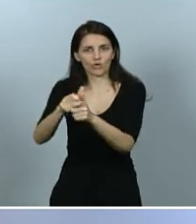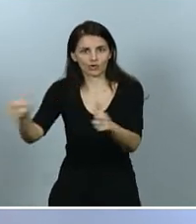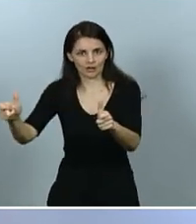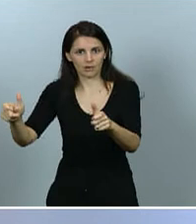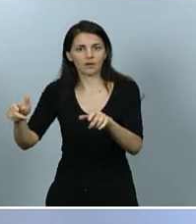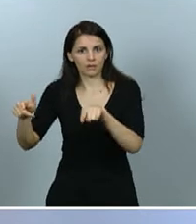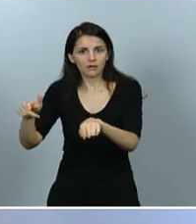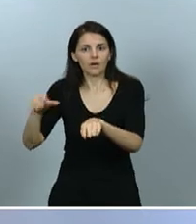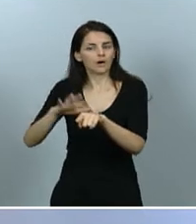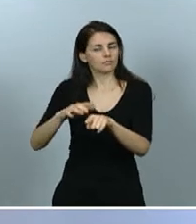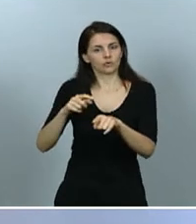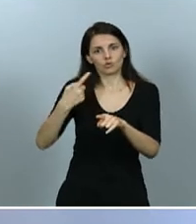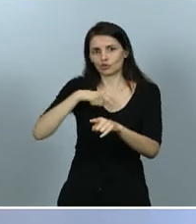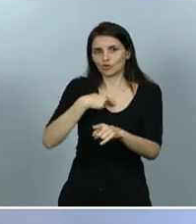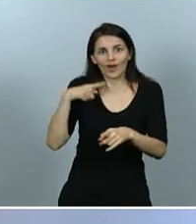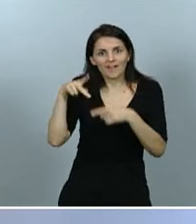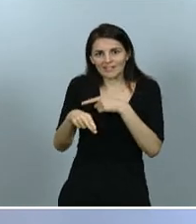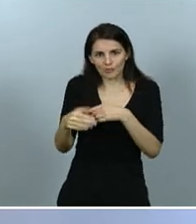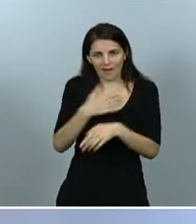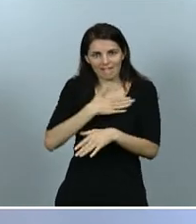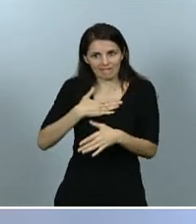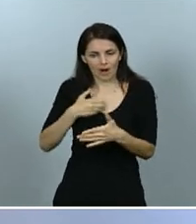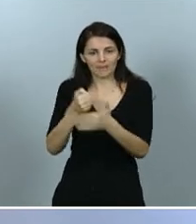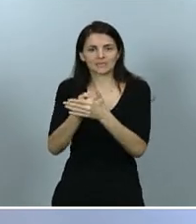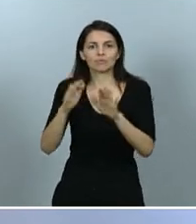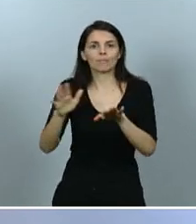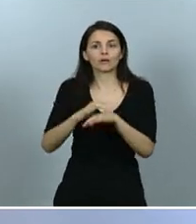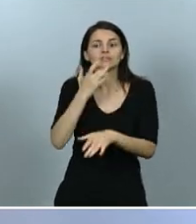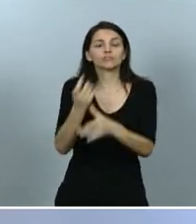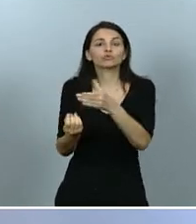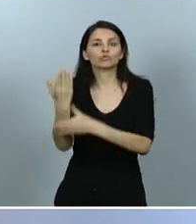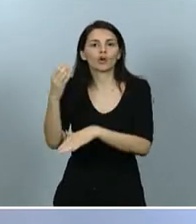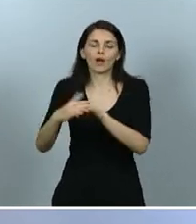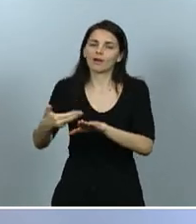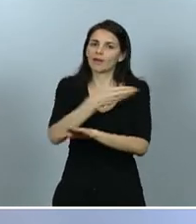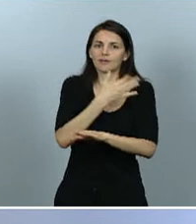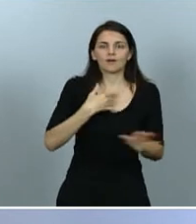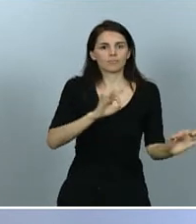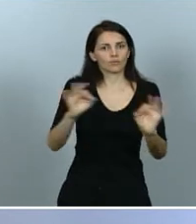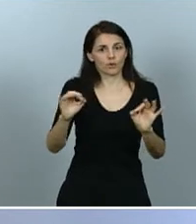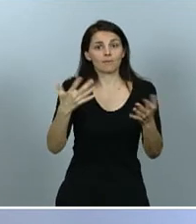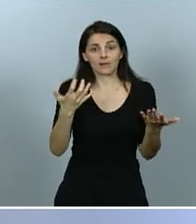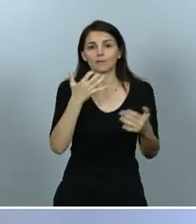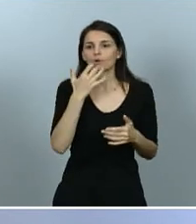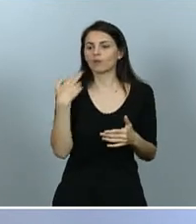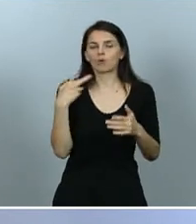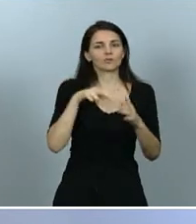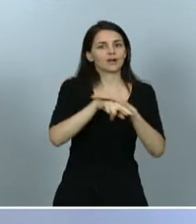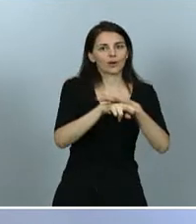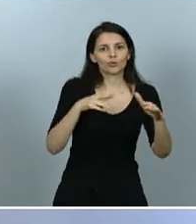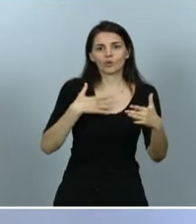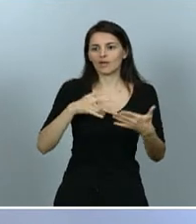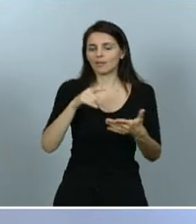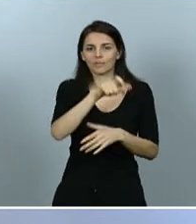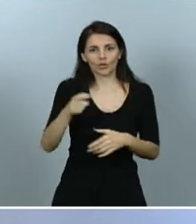evitar y, por tanto, se especifican los recursos en materia de profesionales sanitarios y también en materia de disponibilidad de